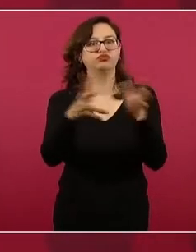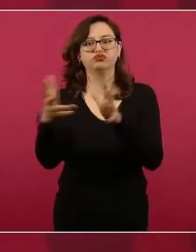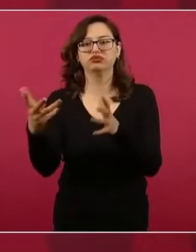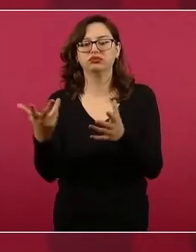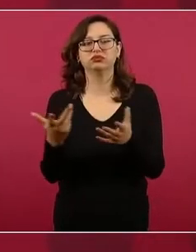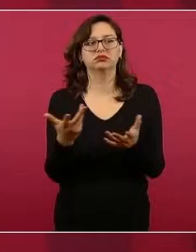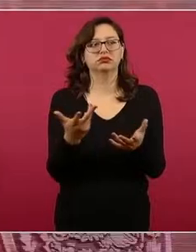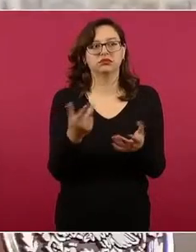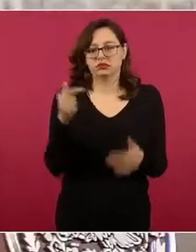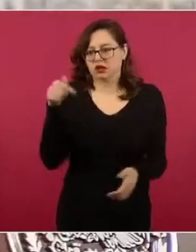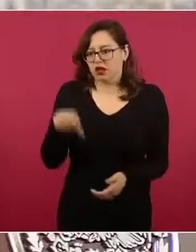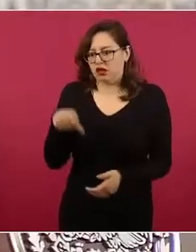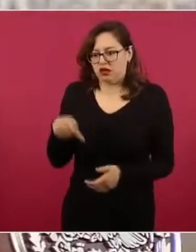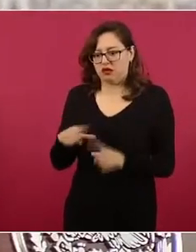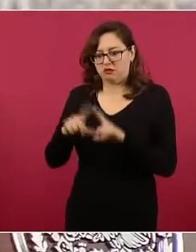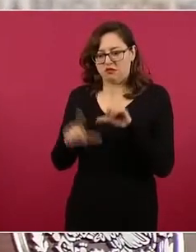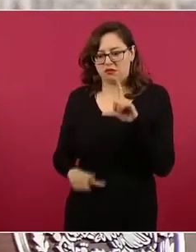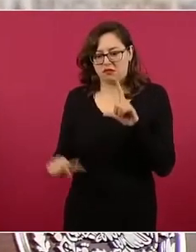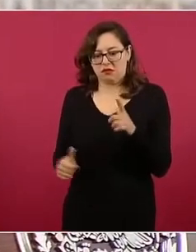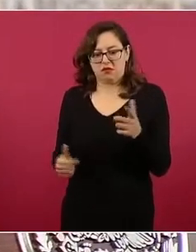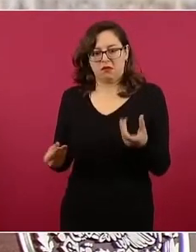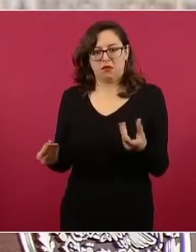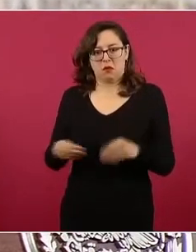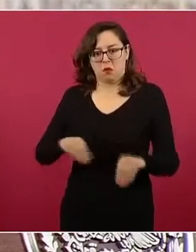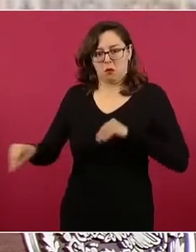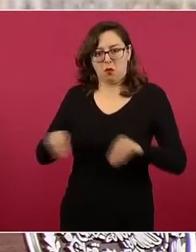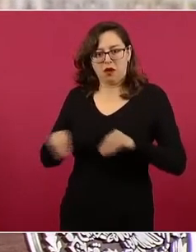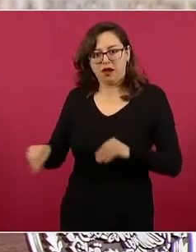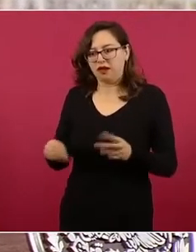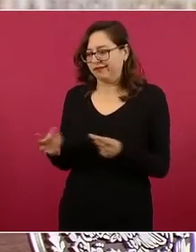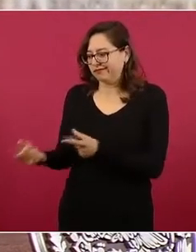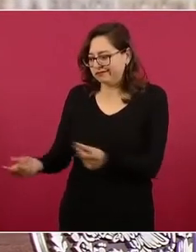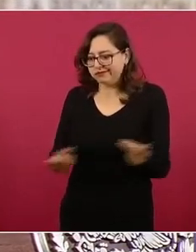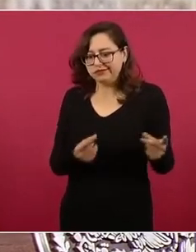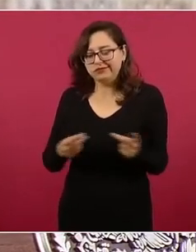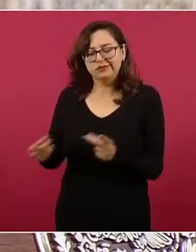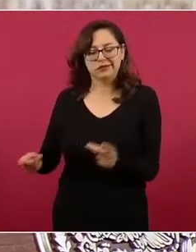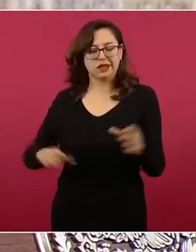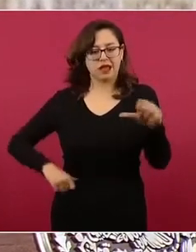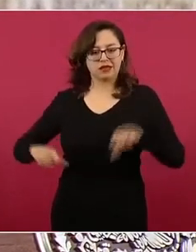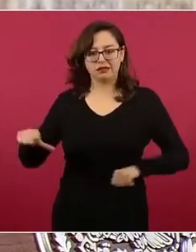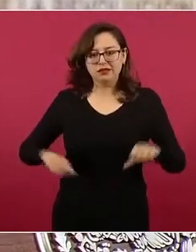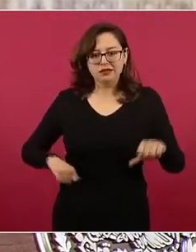una actividad productiva fuerte.